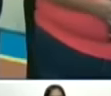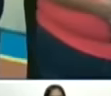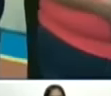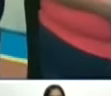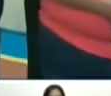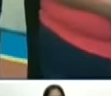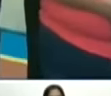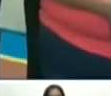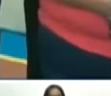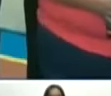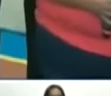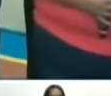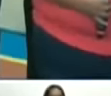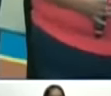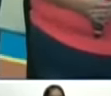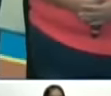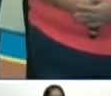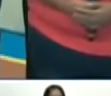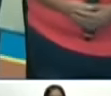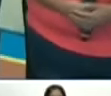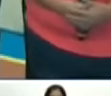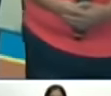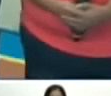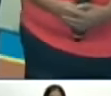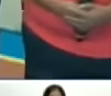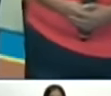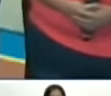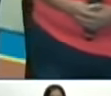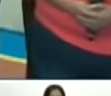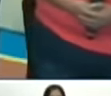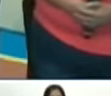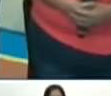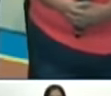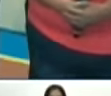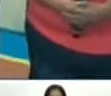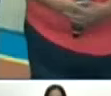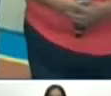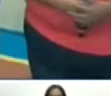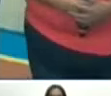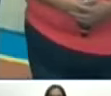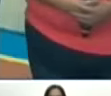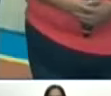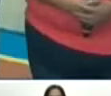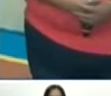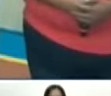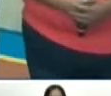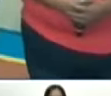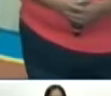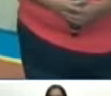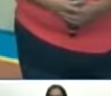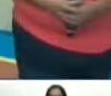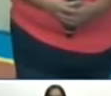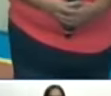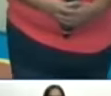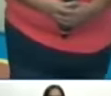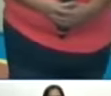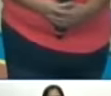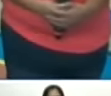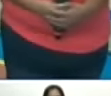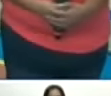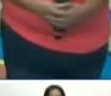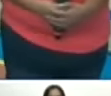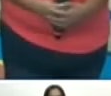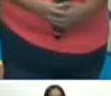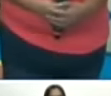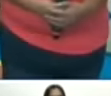necesita mantenimiento cuidados arreglos todo esté funcionando todo esté bonito todo todo todo mira que